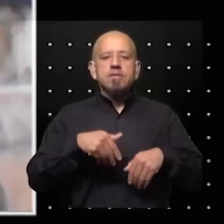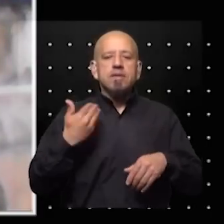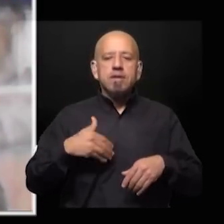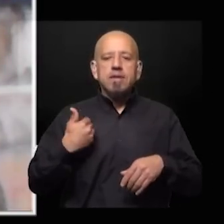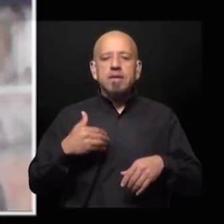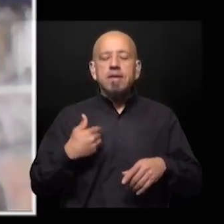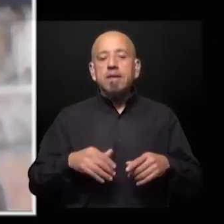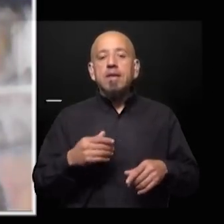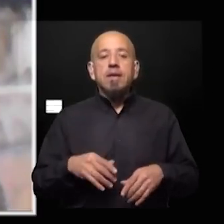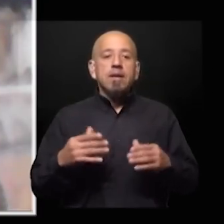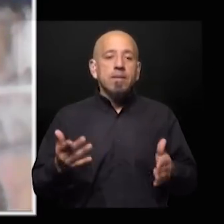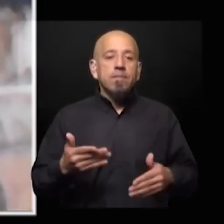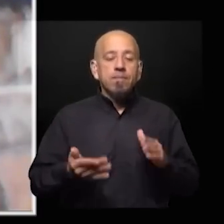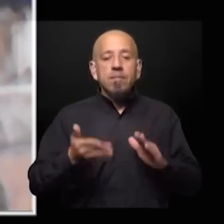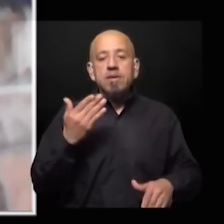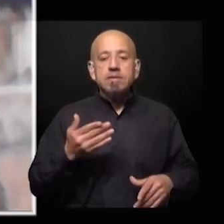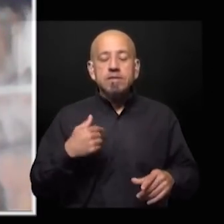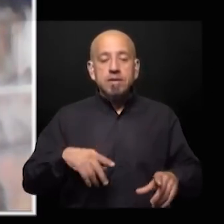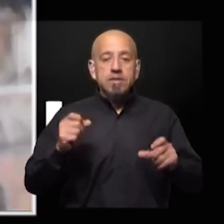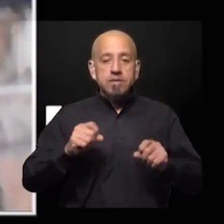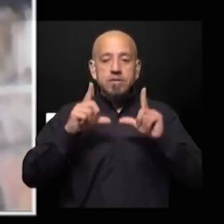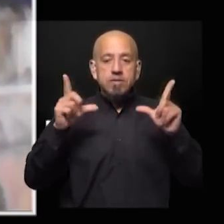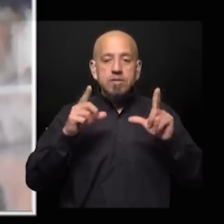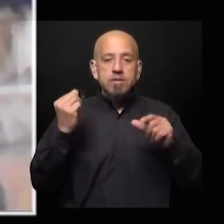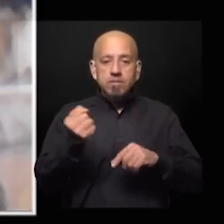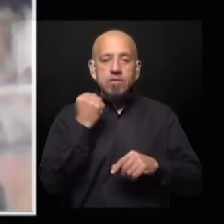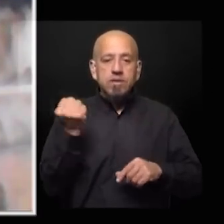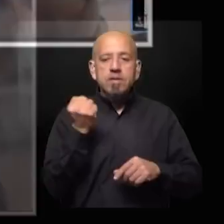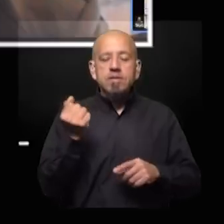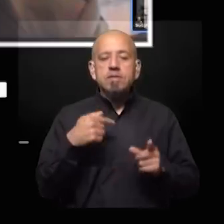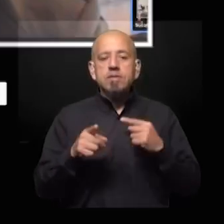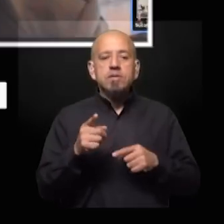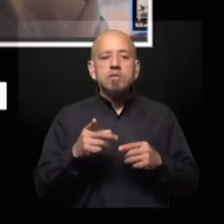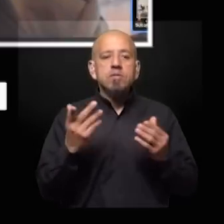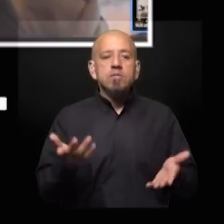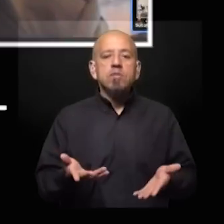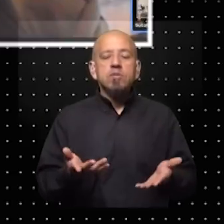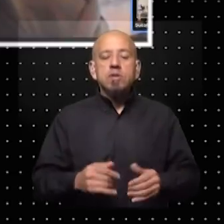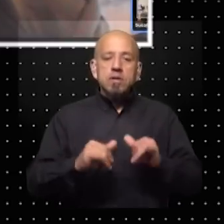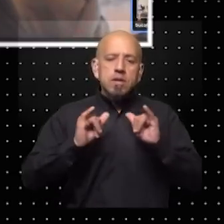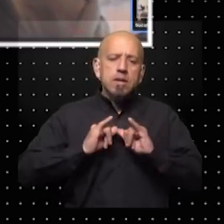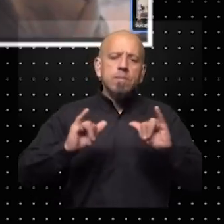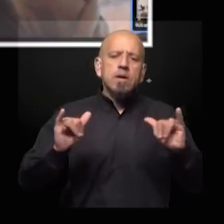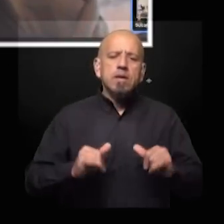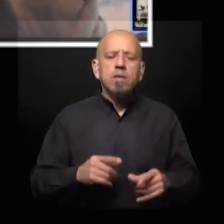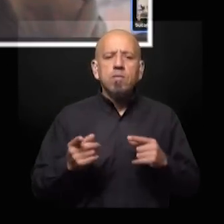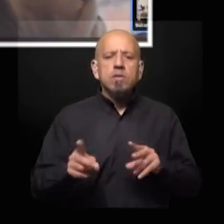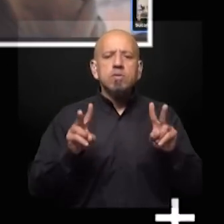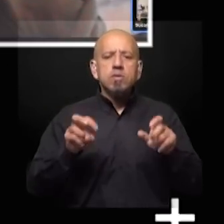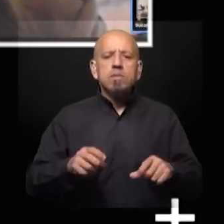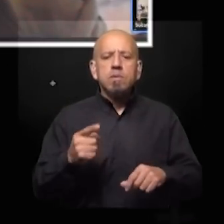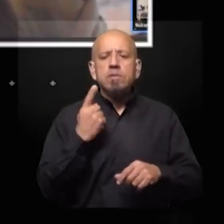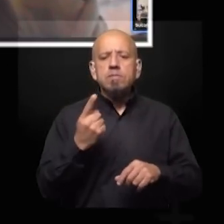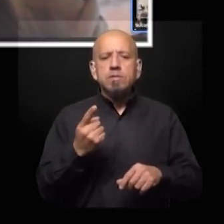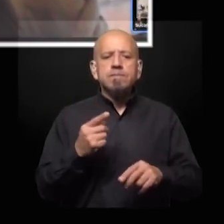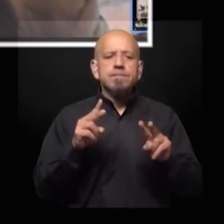ser las que consisten nuestra mayor atención por la importancia que implican Ari como está el clima de la campaña cuáles son los temas centrales